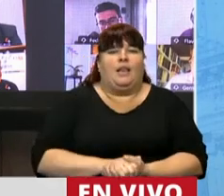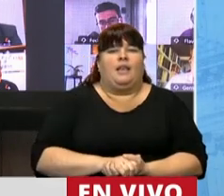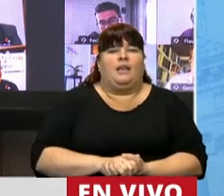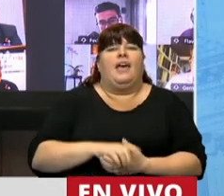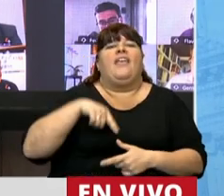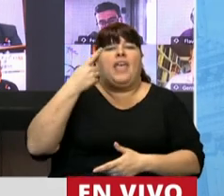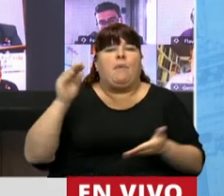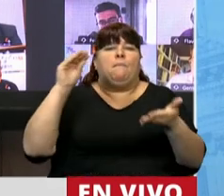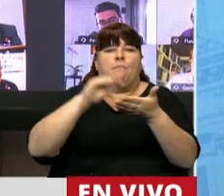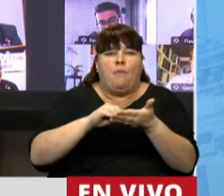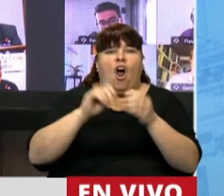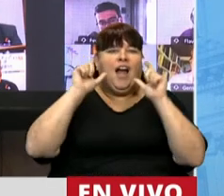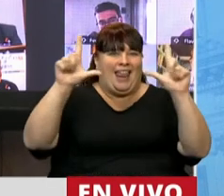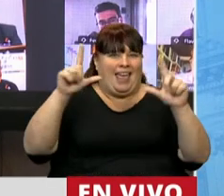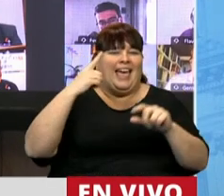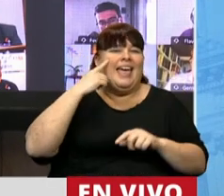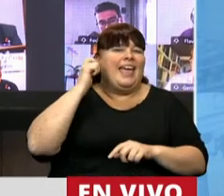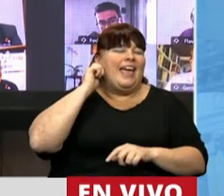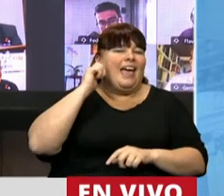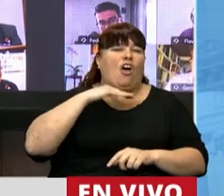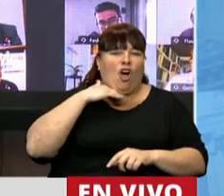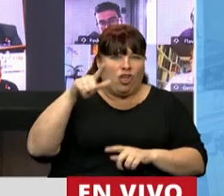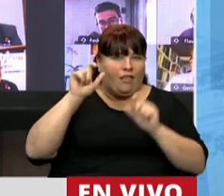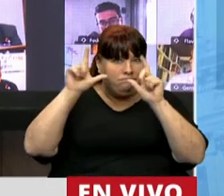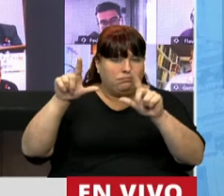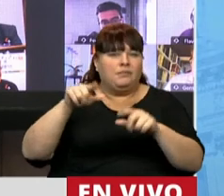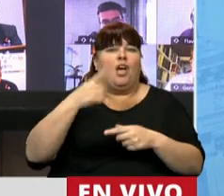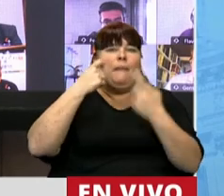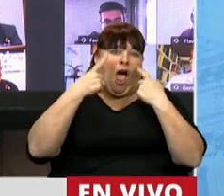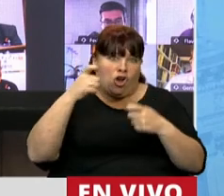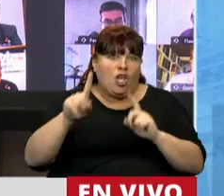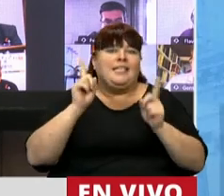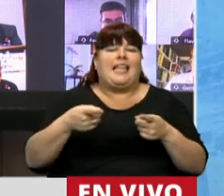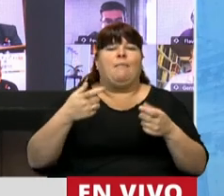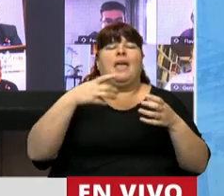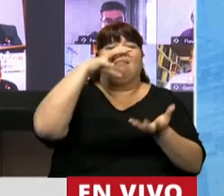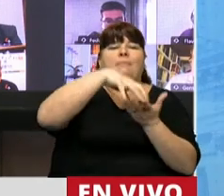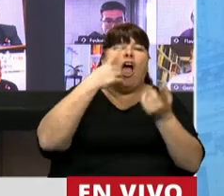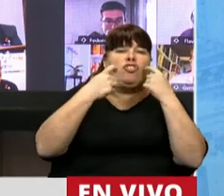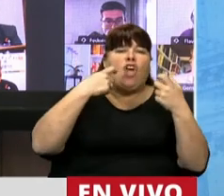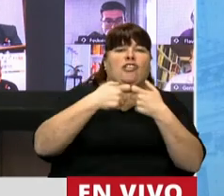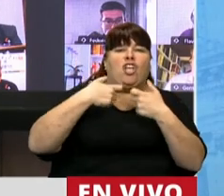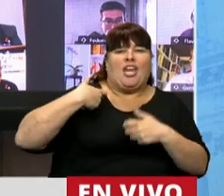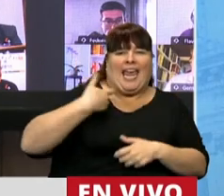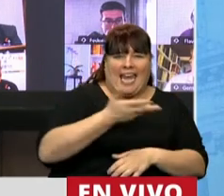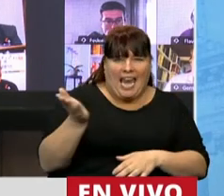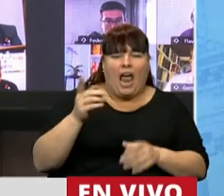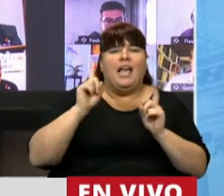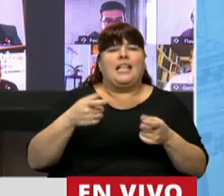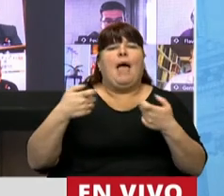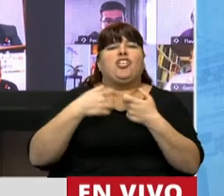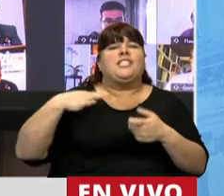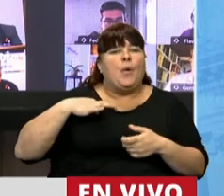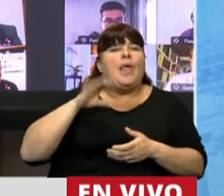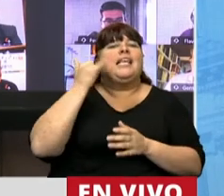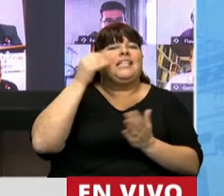posterior inscripción en la Espección General de Justicia, el regreso de Contralón, la fiscalización de las sociedades en general, y entre ellas, las asociaciones civiles que también